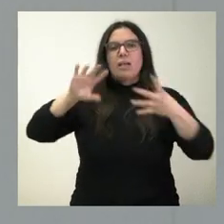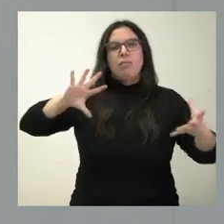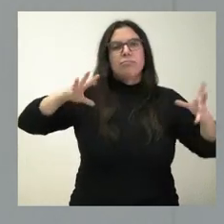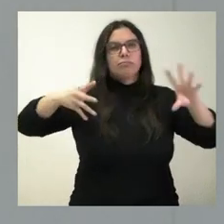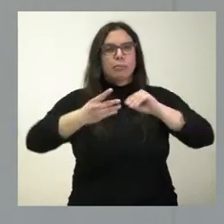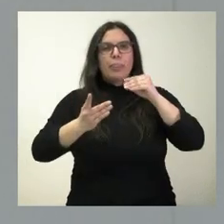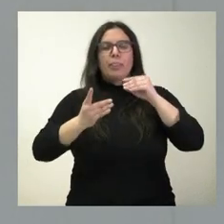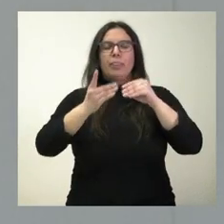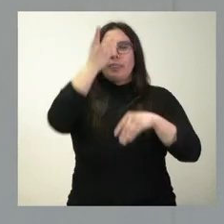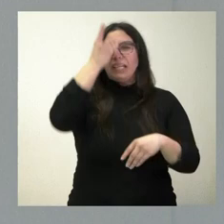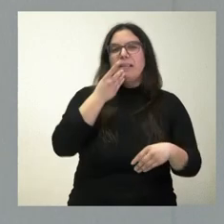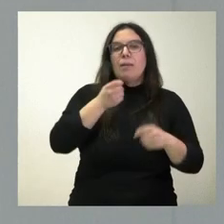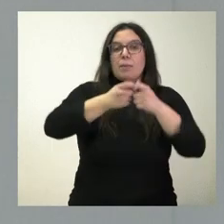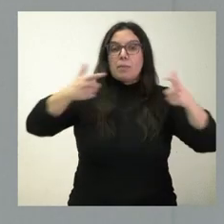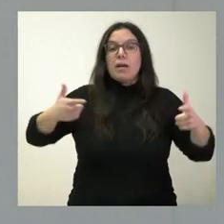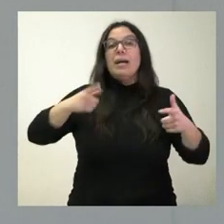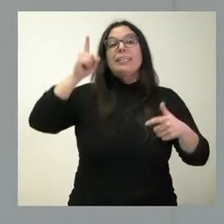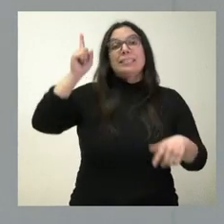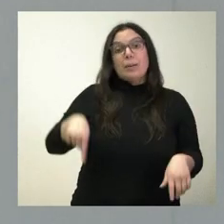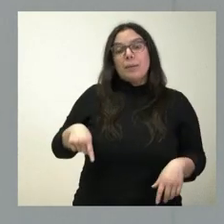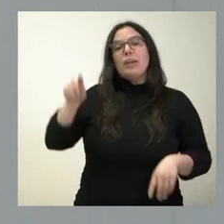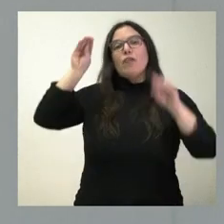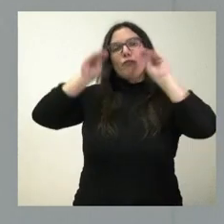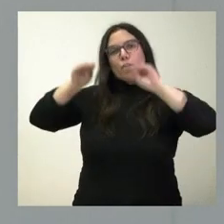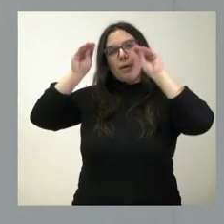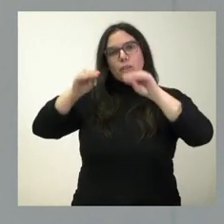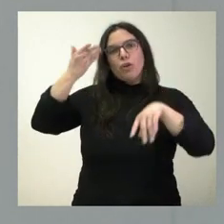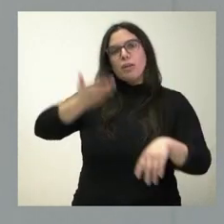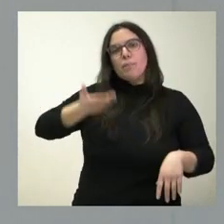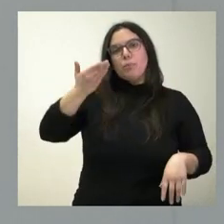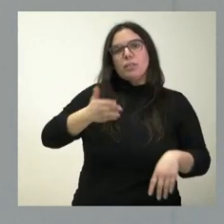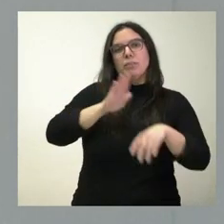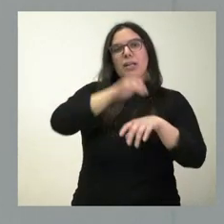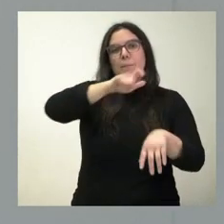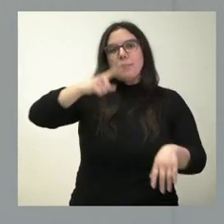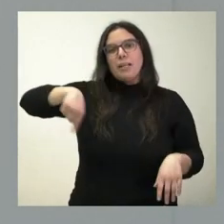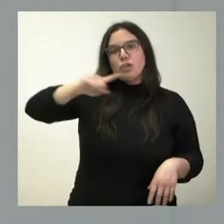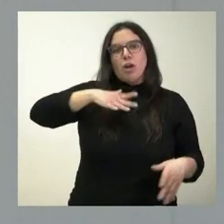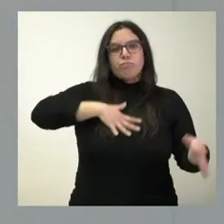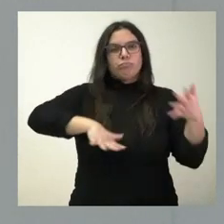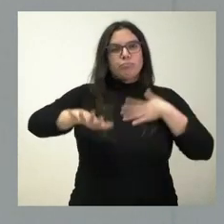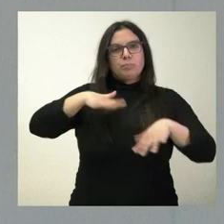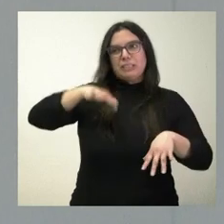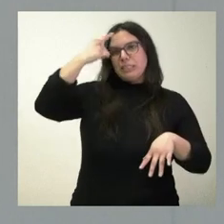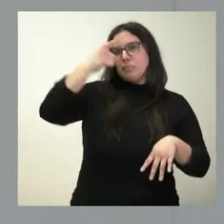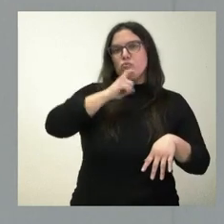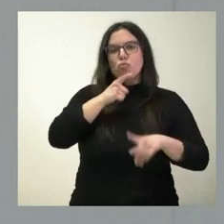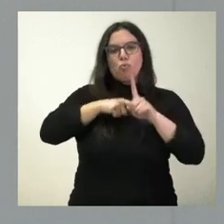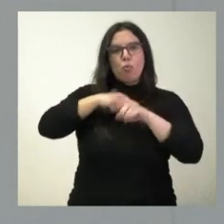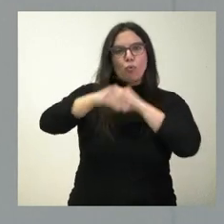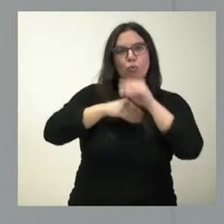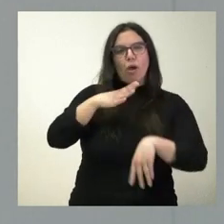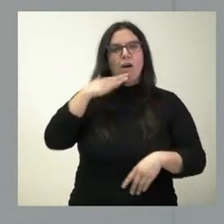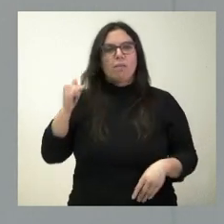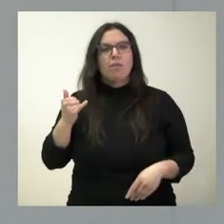sino también, y esto es muy relevante, avanzar en la formación de las personas, avanzar en esas habilidades,